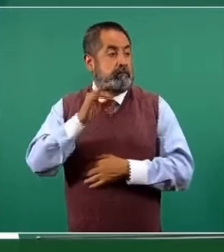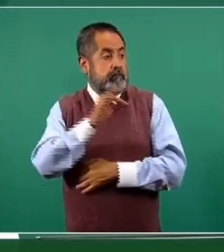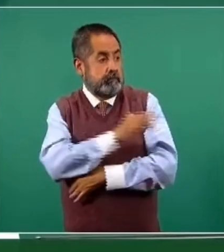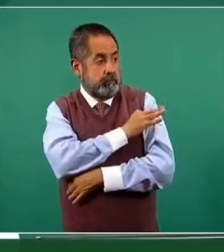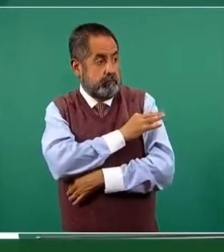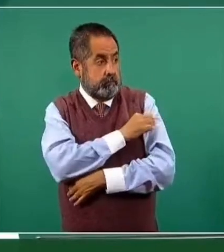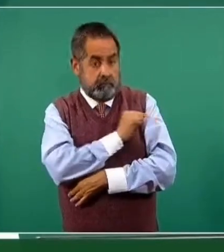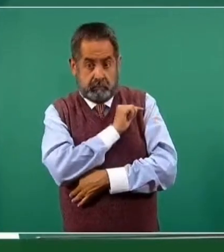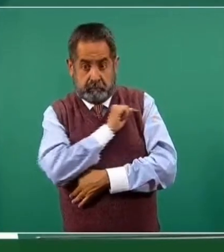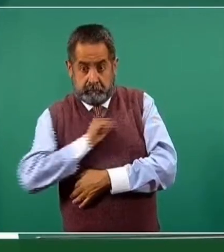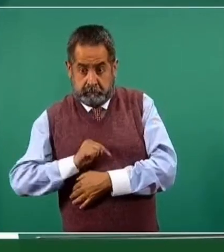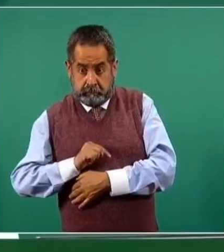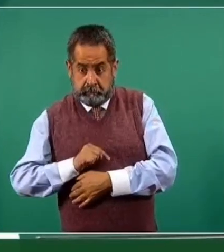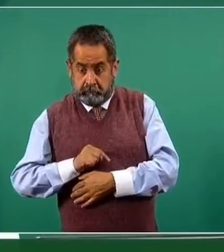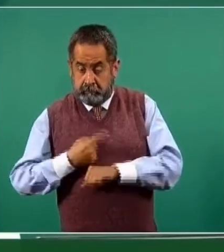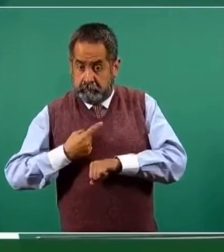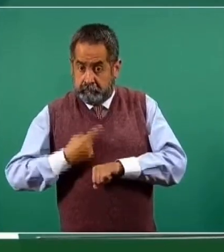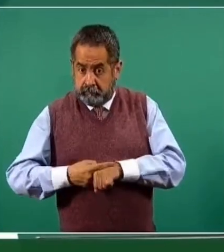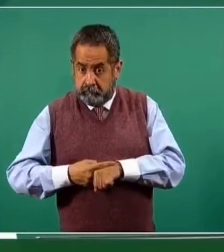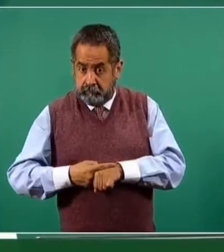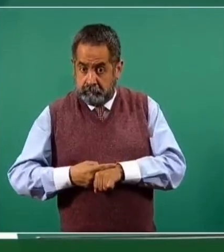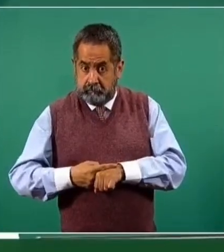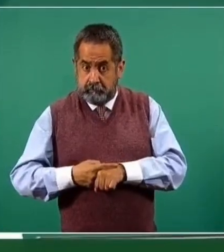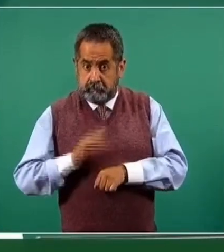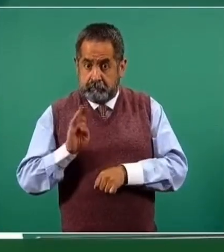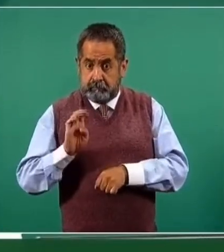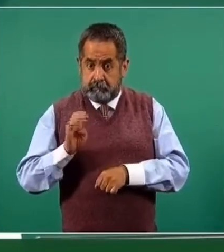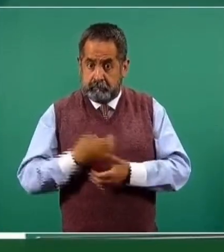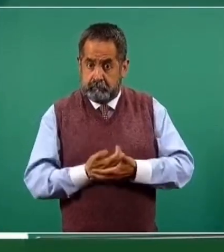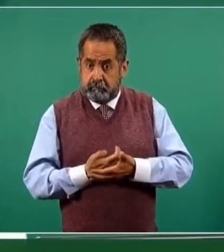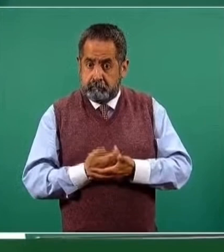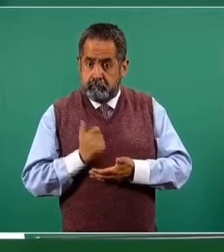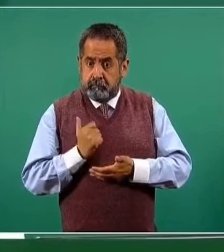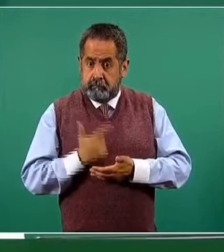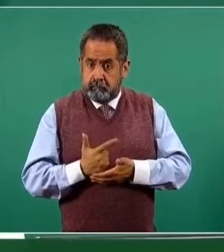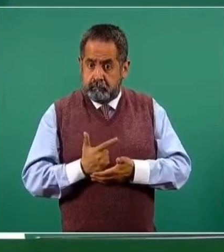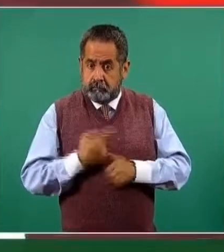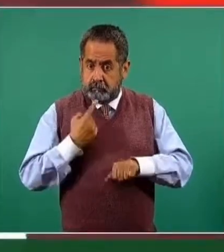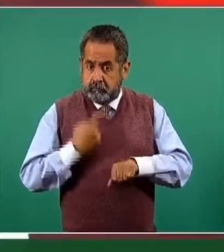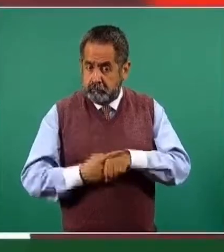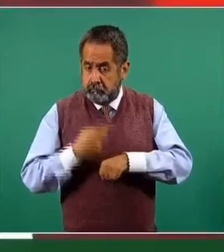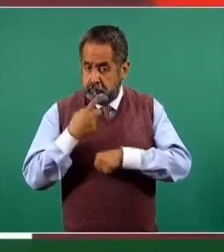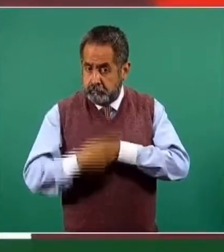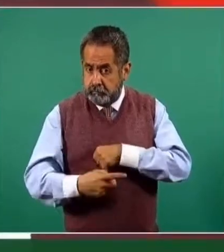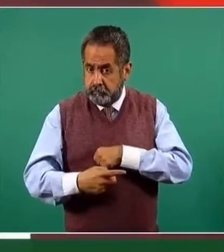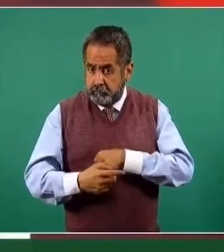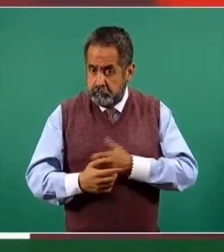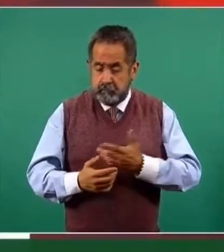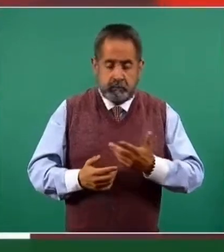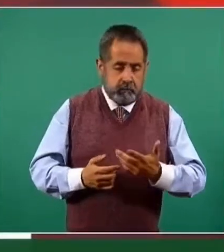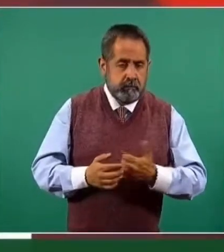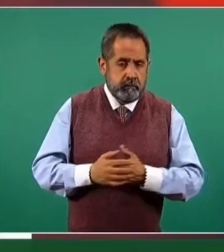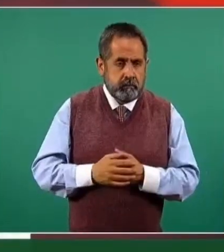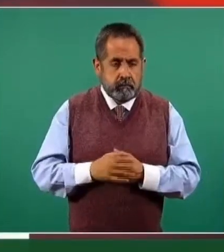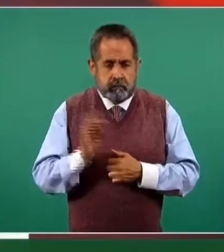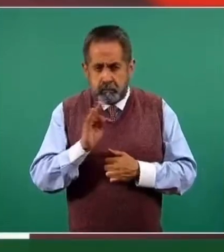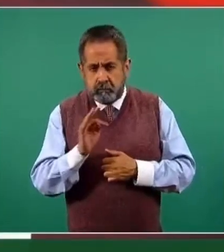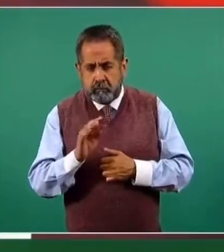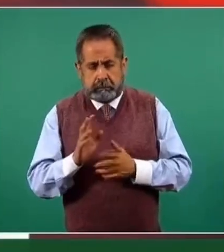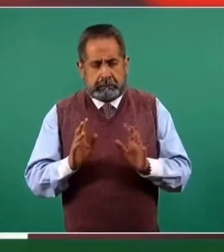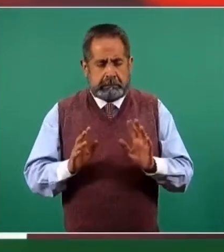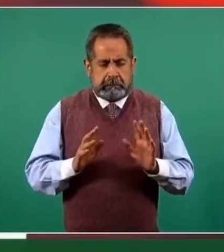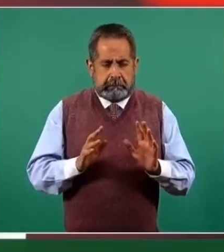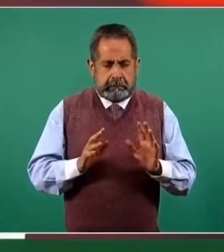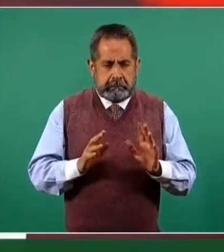algún riesgo para el producto, para el bebé que está en formación o la bebé que esté en formación. Y añade que si